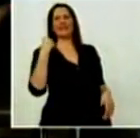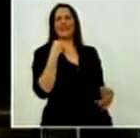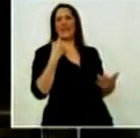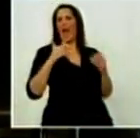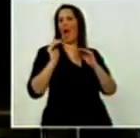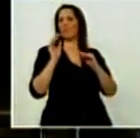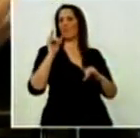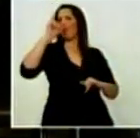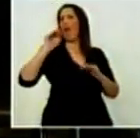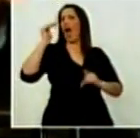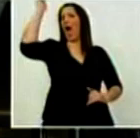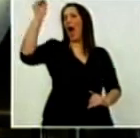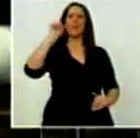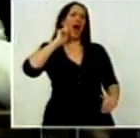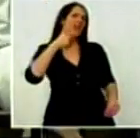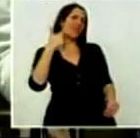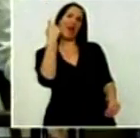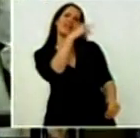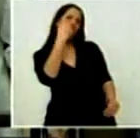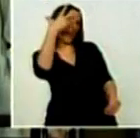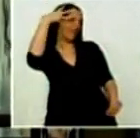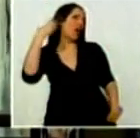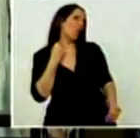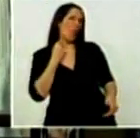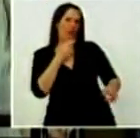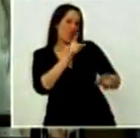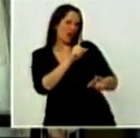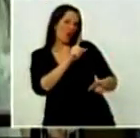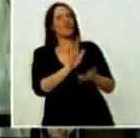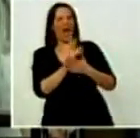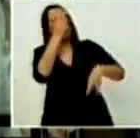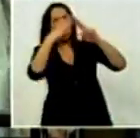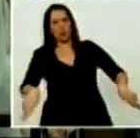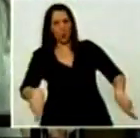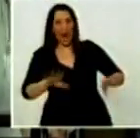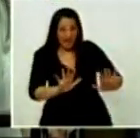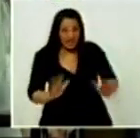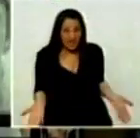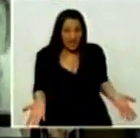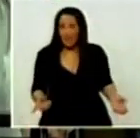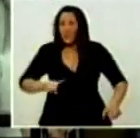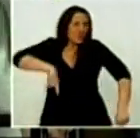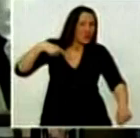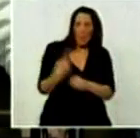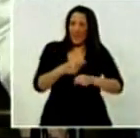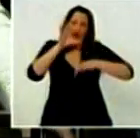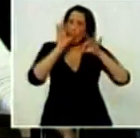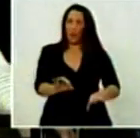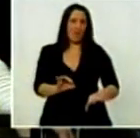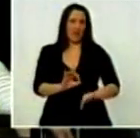ojos celestes, voy y le clausuro el canal o le cierro la radio, esa época no puede volver más a la Argentina,